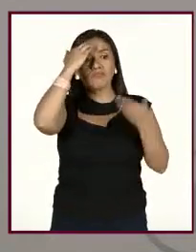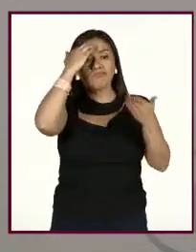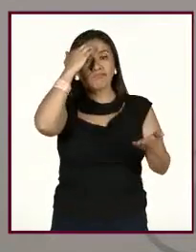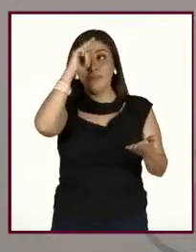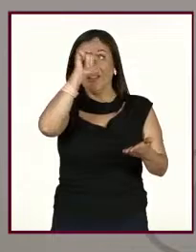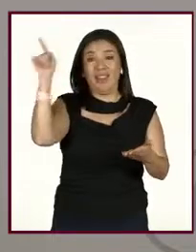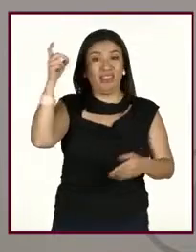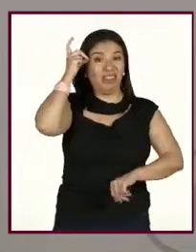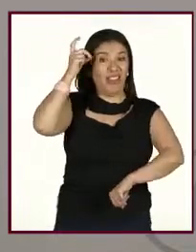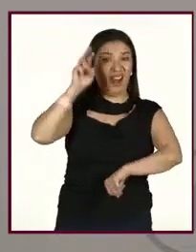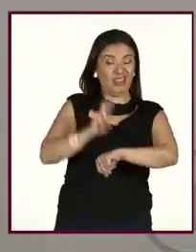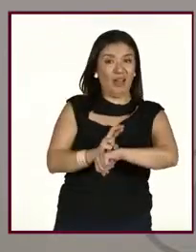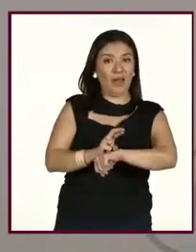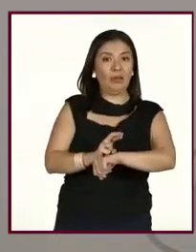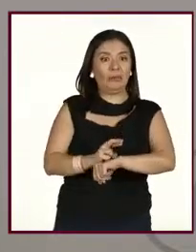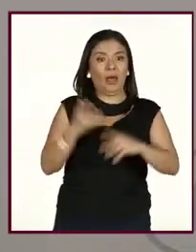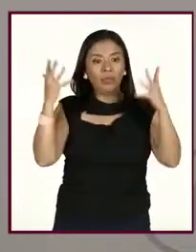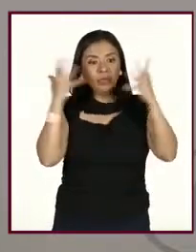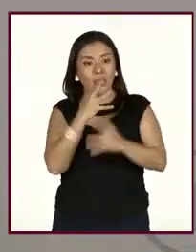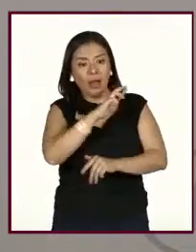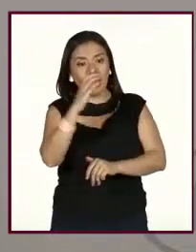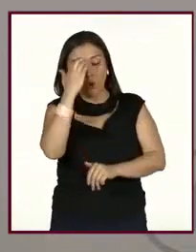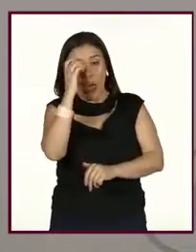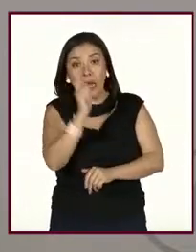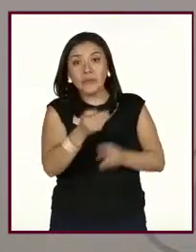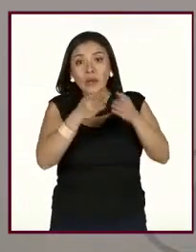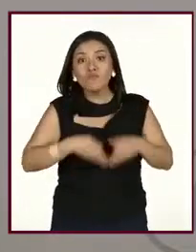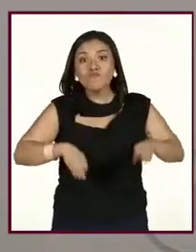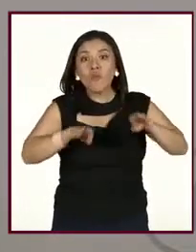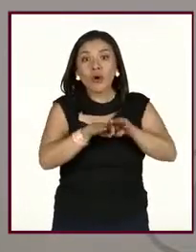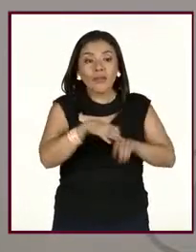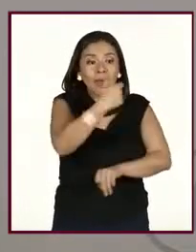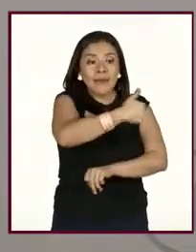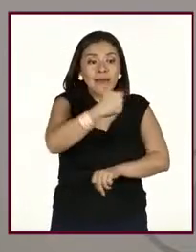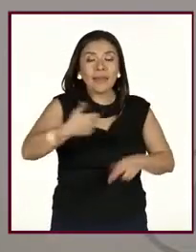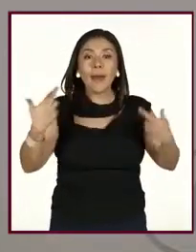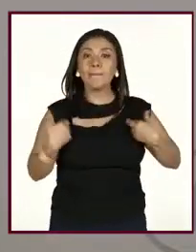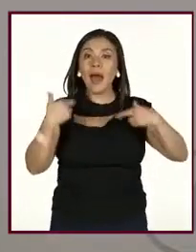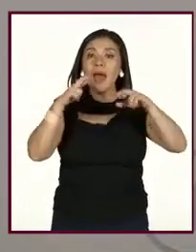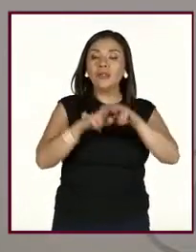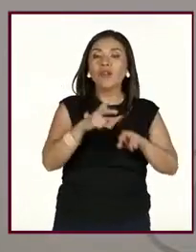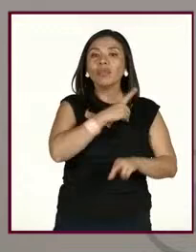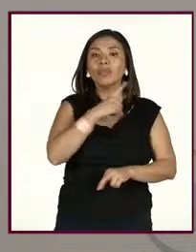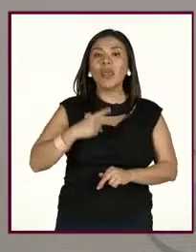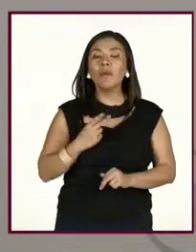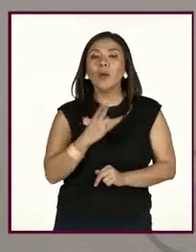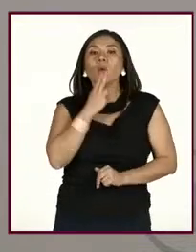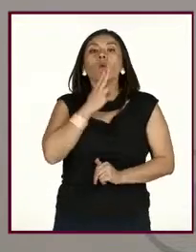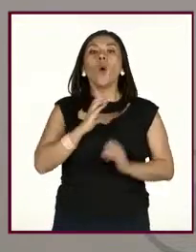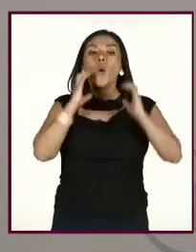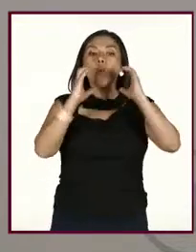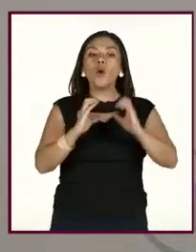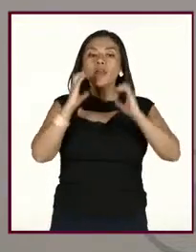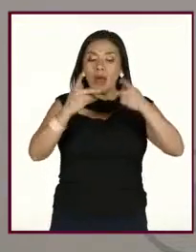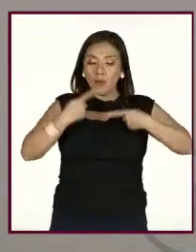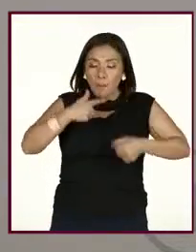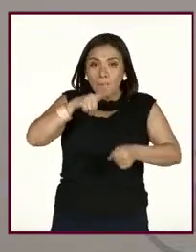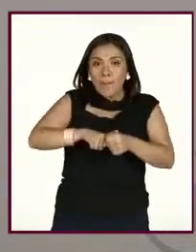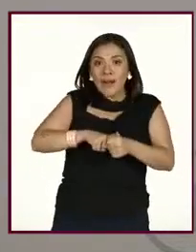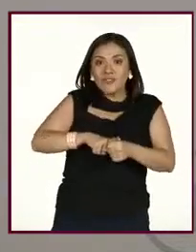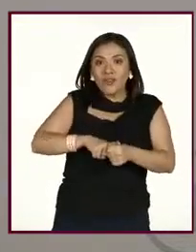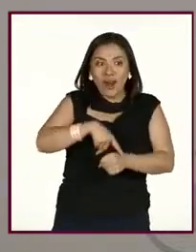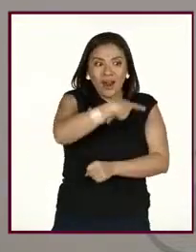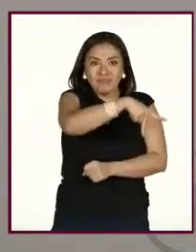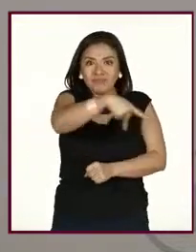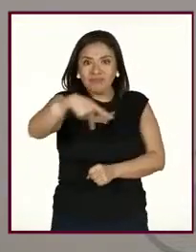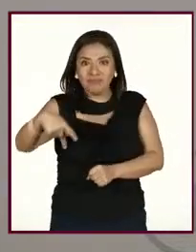los directivos, la importancia del autocuidado en su personal. Claro. Entonces,